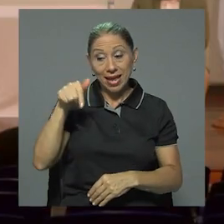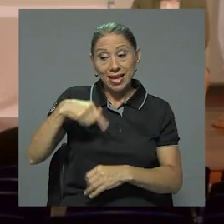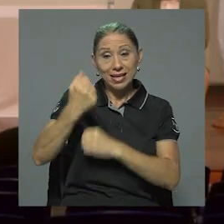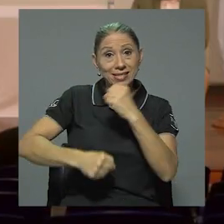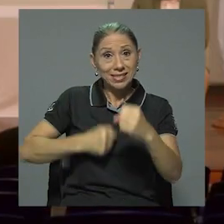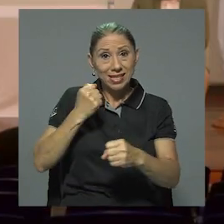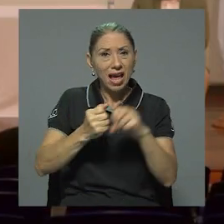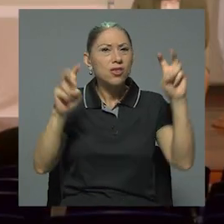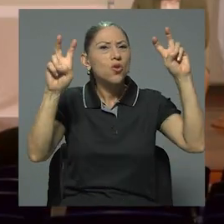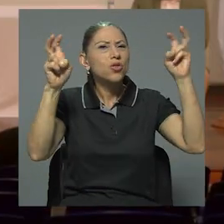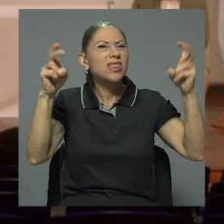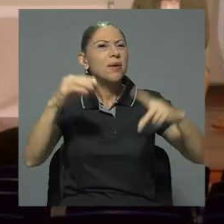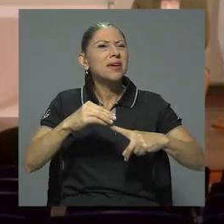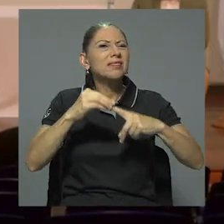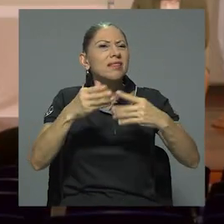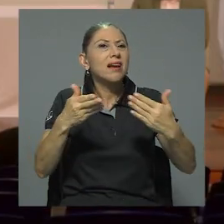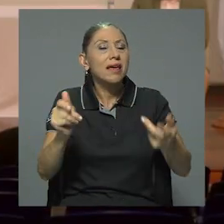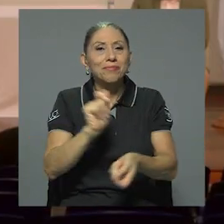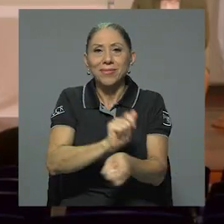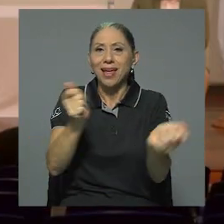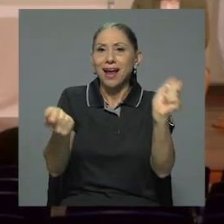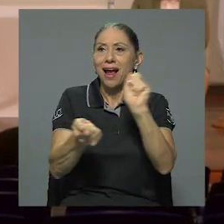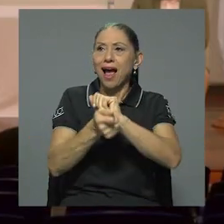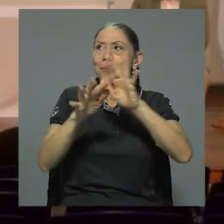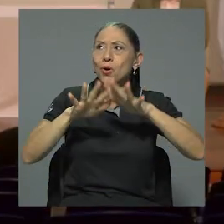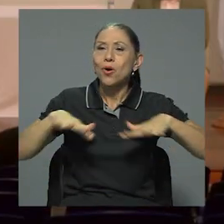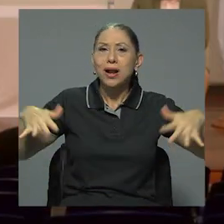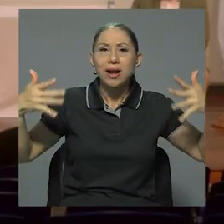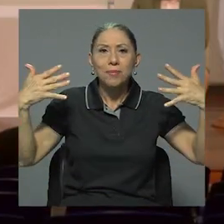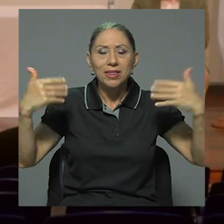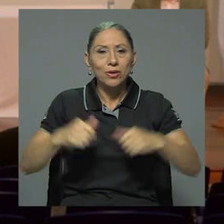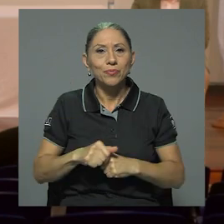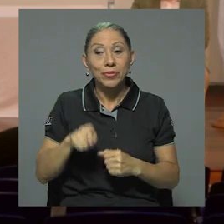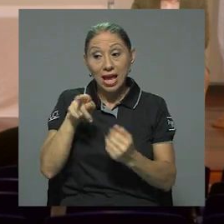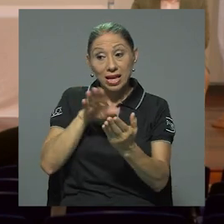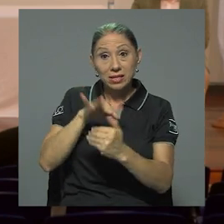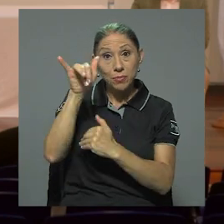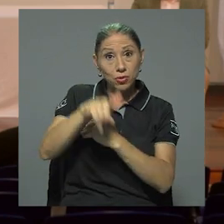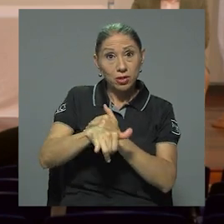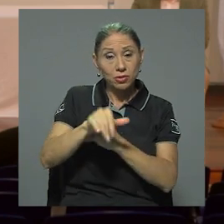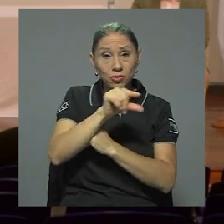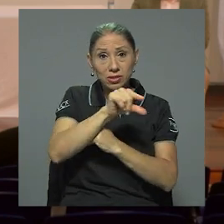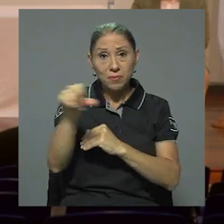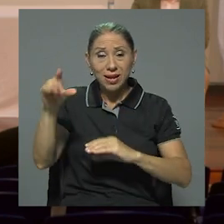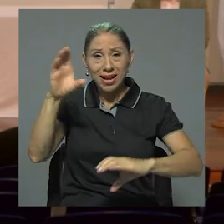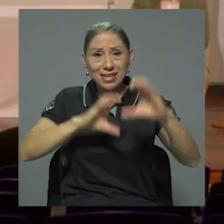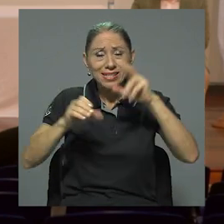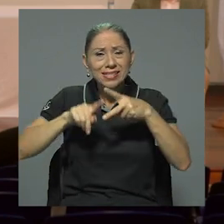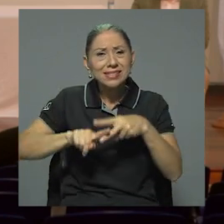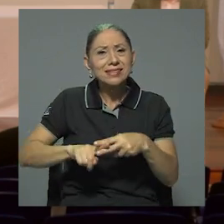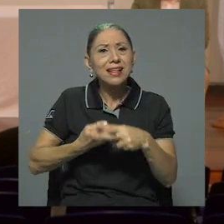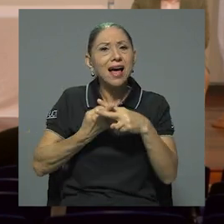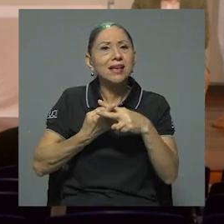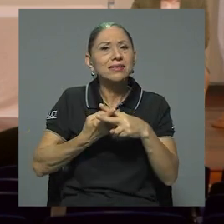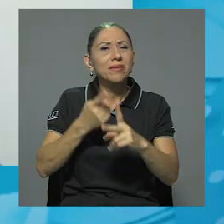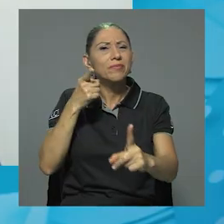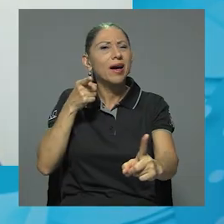Costa Rica. Este año, la temática central fue el cambio climático. Este proyecto de la Semana de las Ciencias nace más que todo